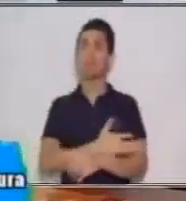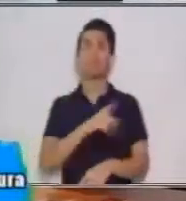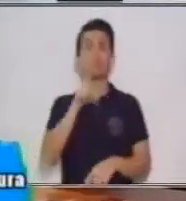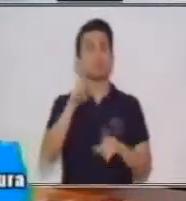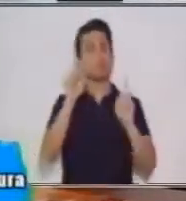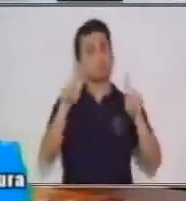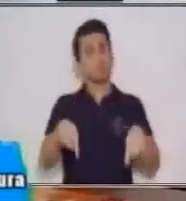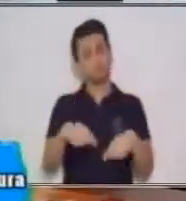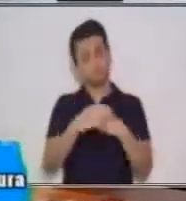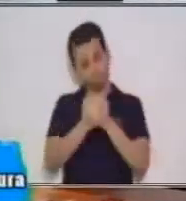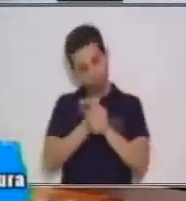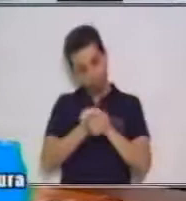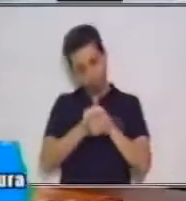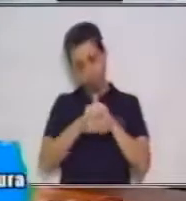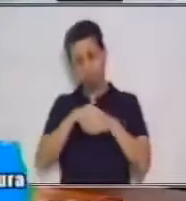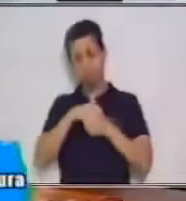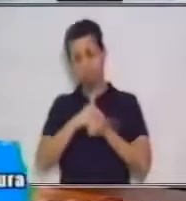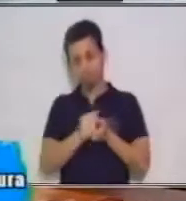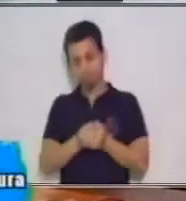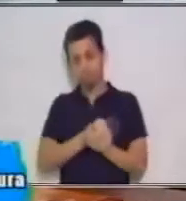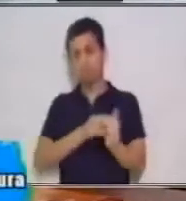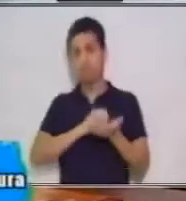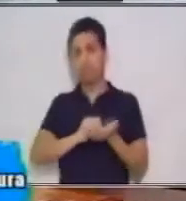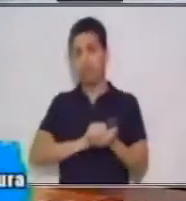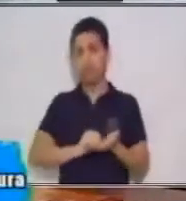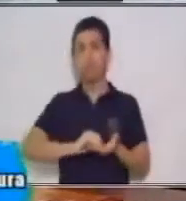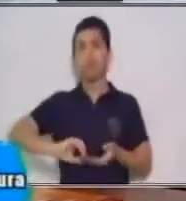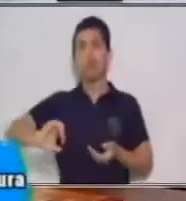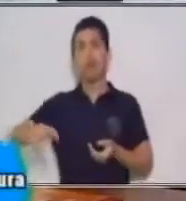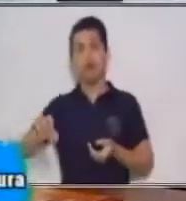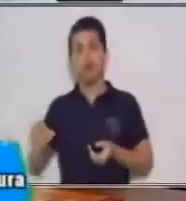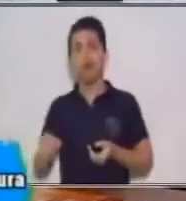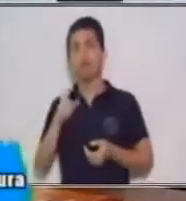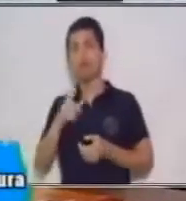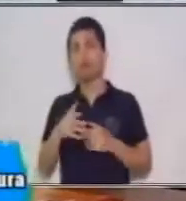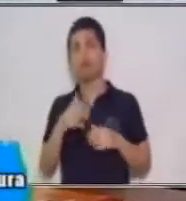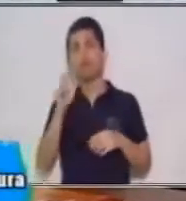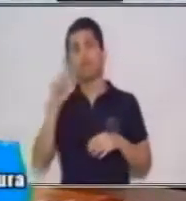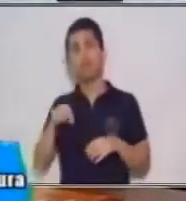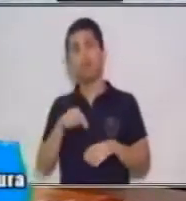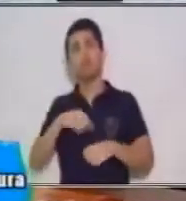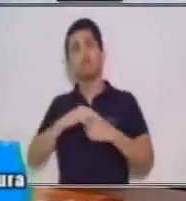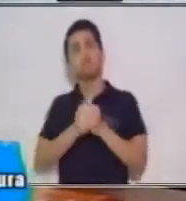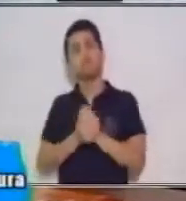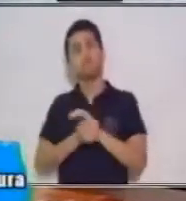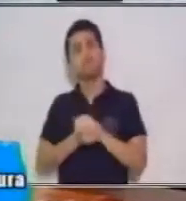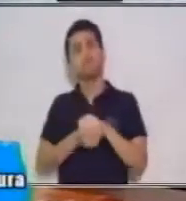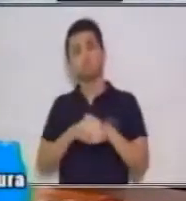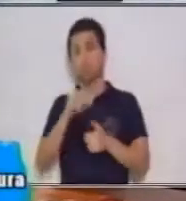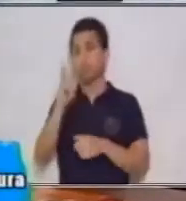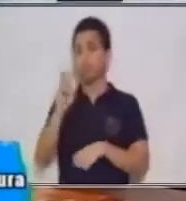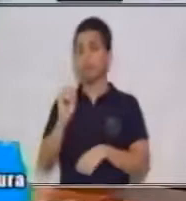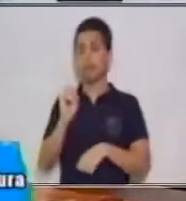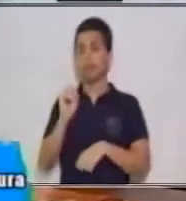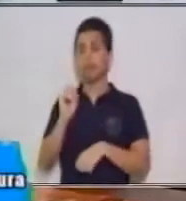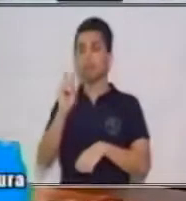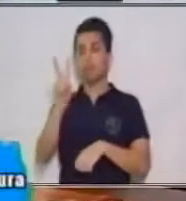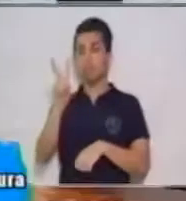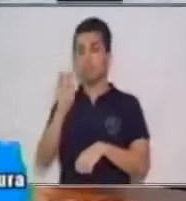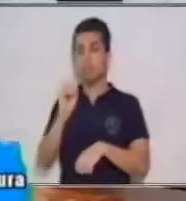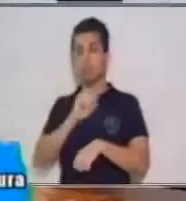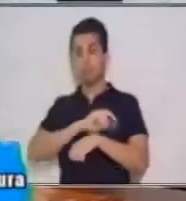recuerda lavar tus manos constantemente con agua y jabón durante 20 segundos. También puedes utilizar gel